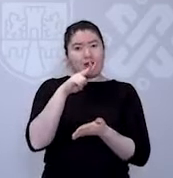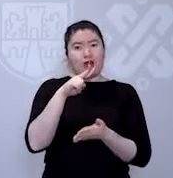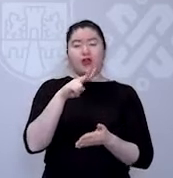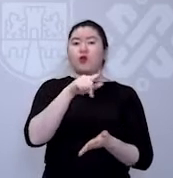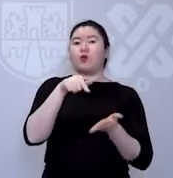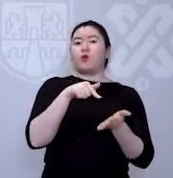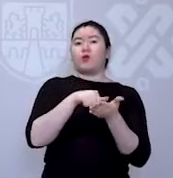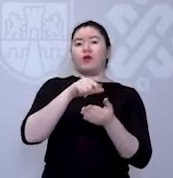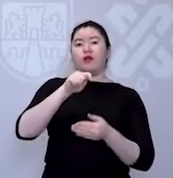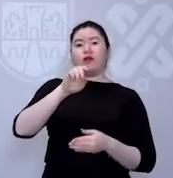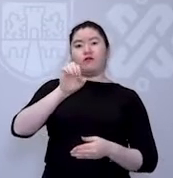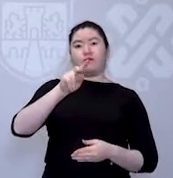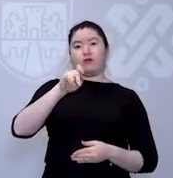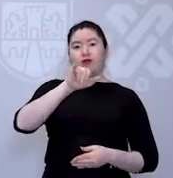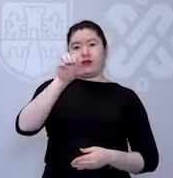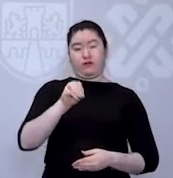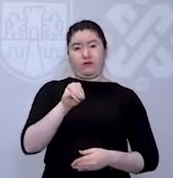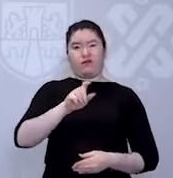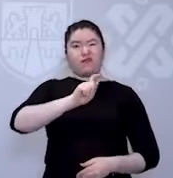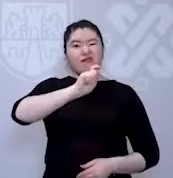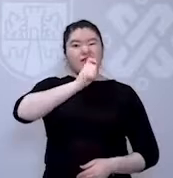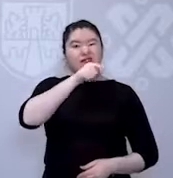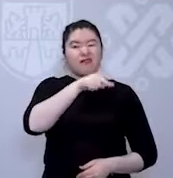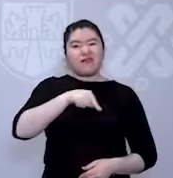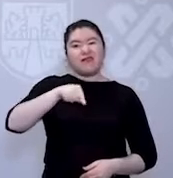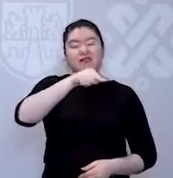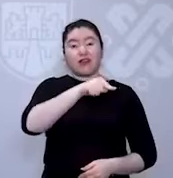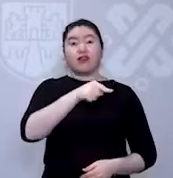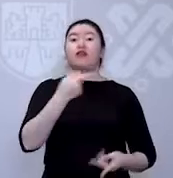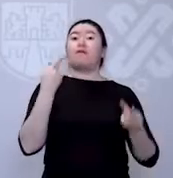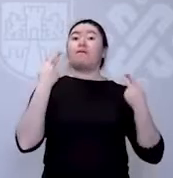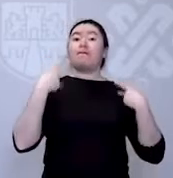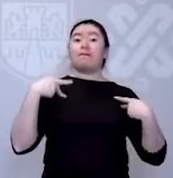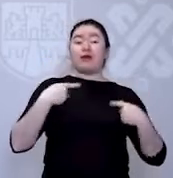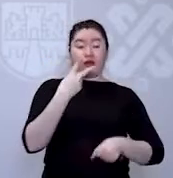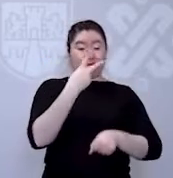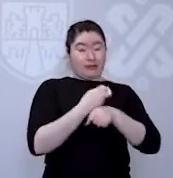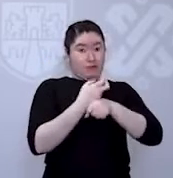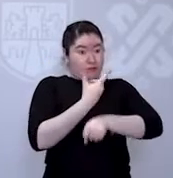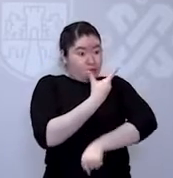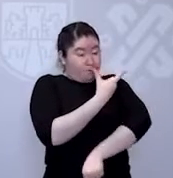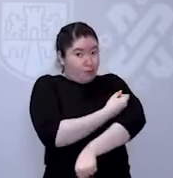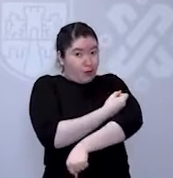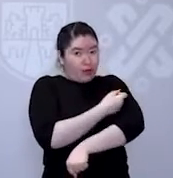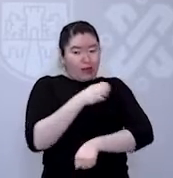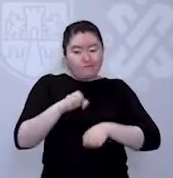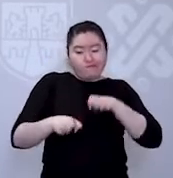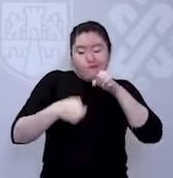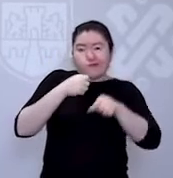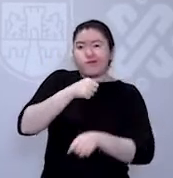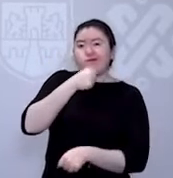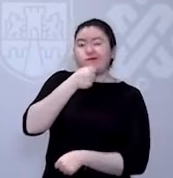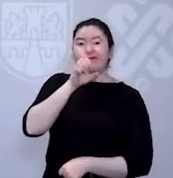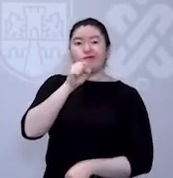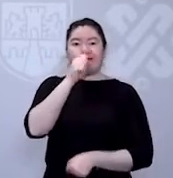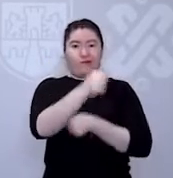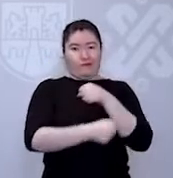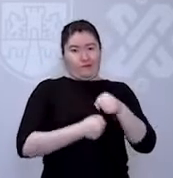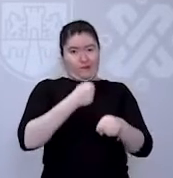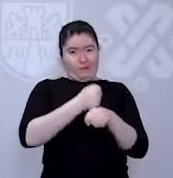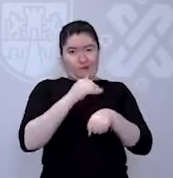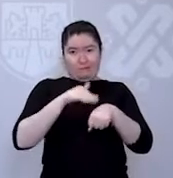México en Topilejo. Estamos hablando de segunda dosis para adultos de 60 y más años.